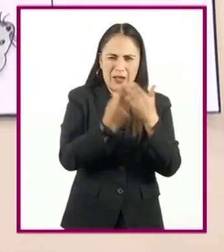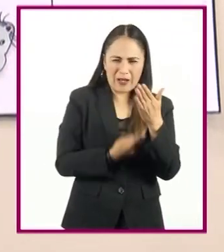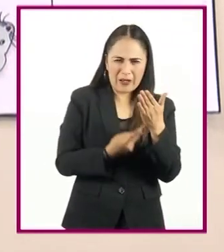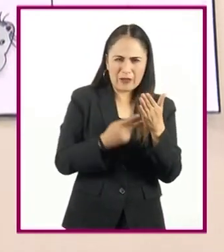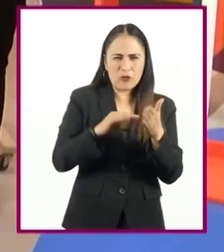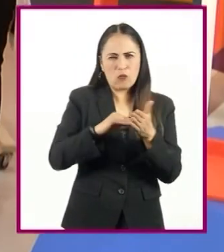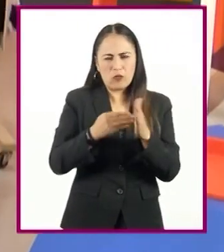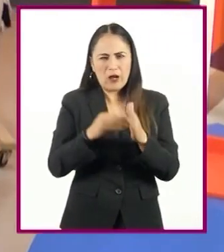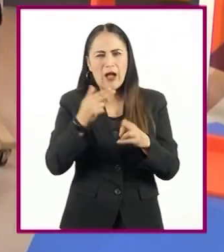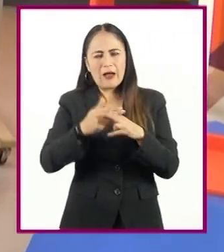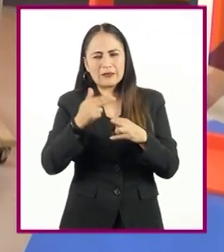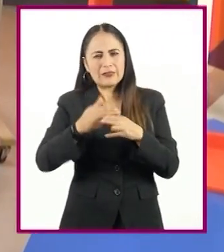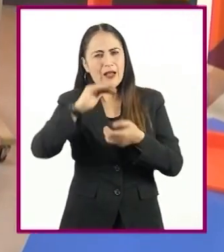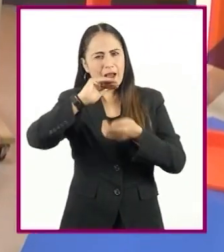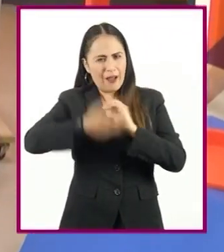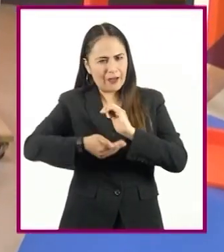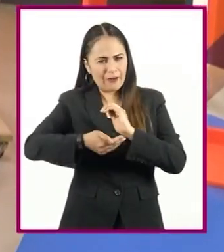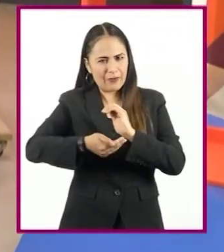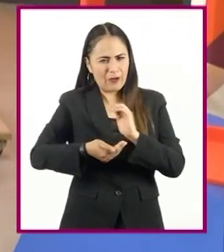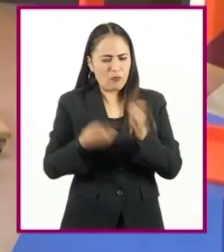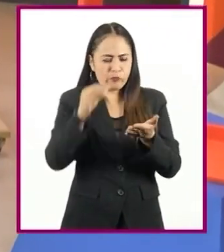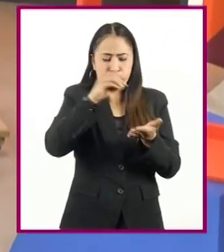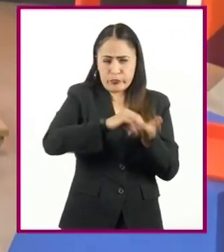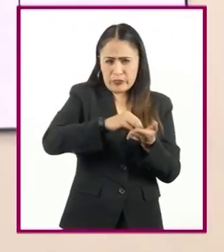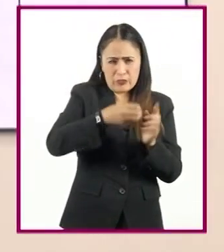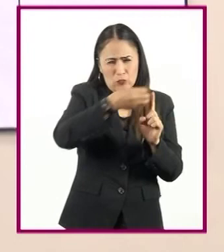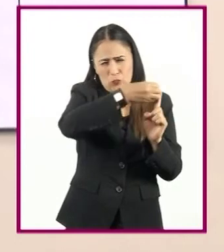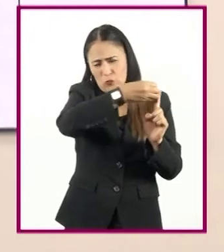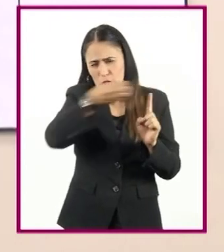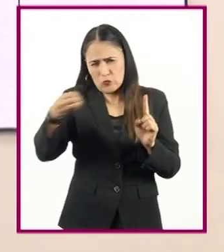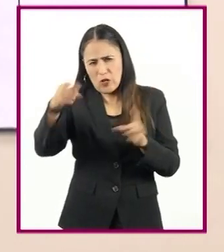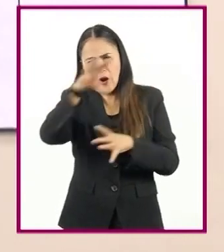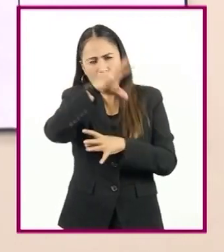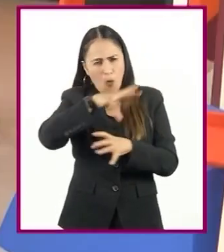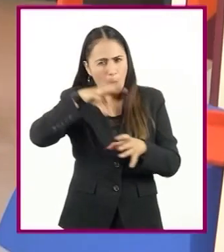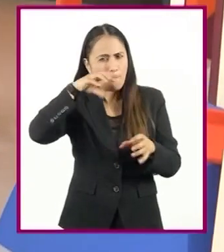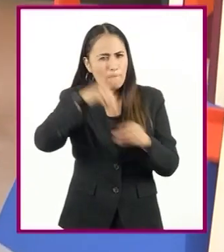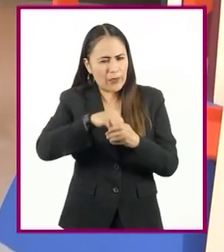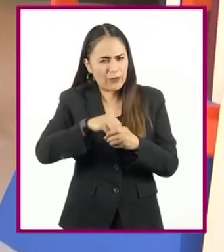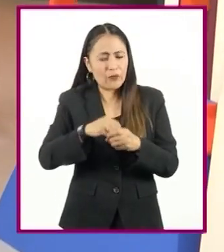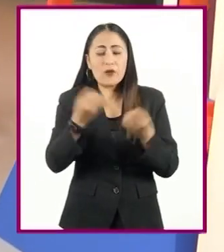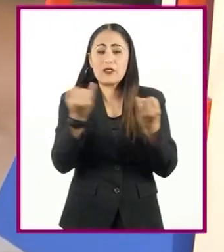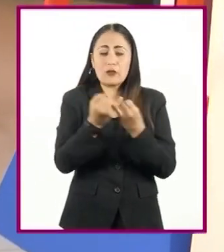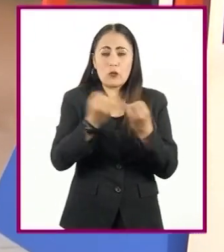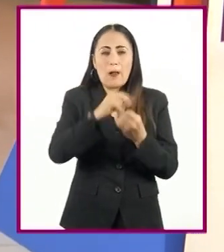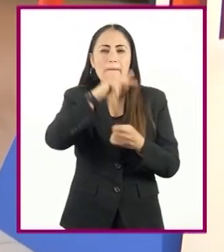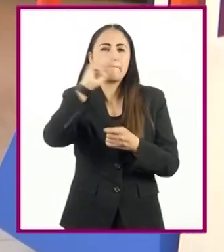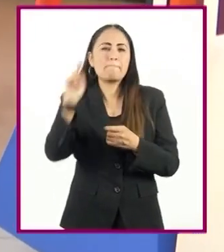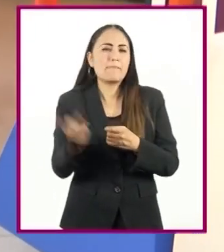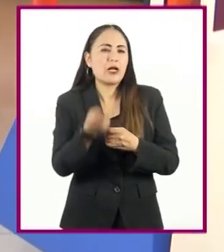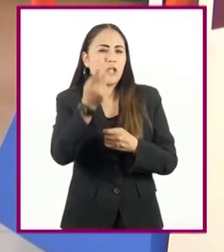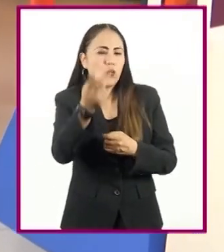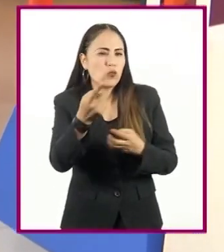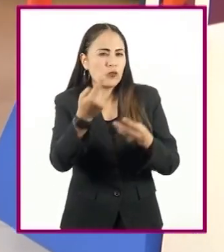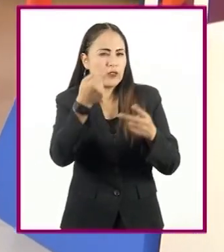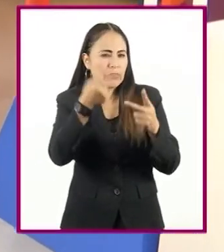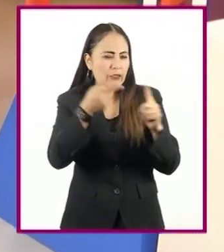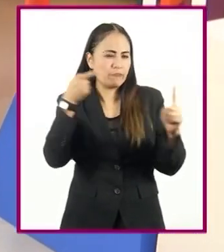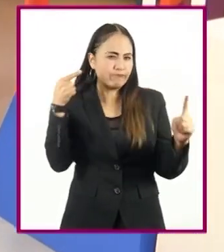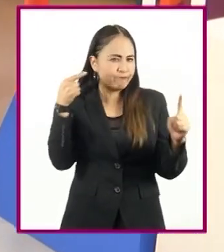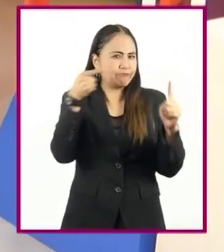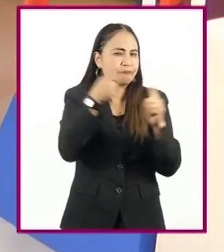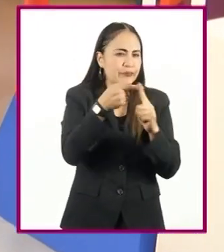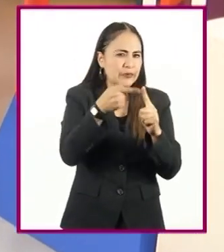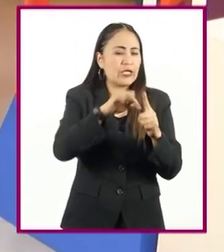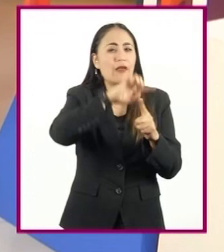término. Así es. También consideramos la pregunta problematizadora, ya que de ahí se